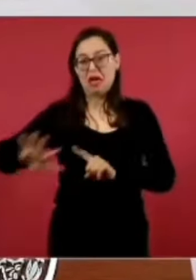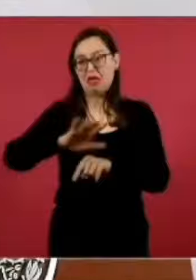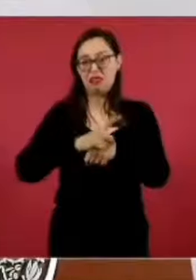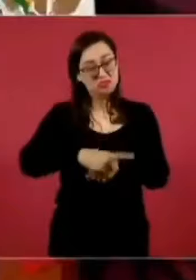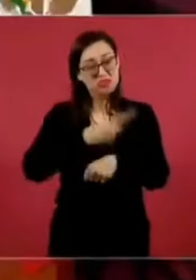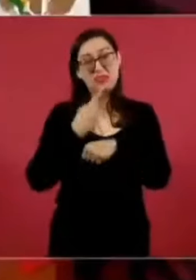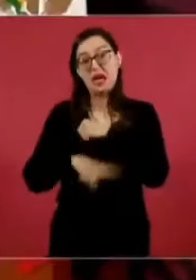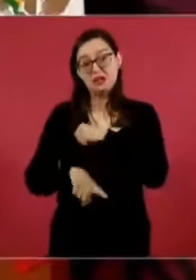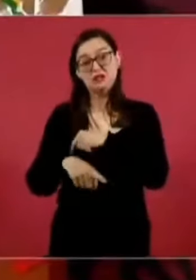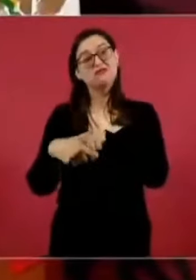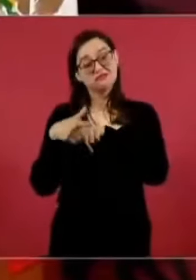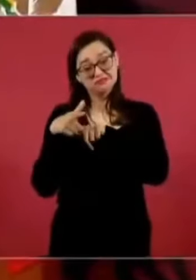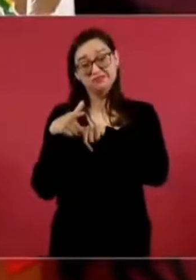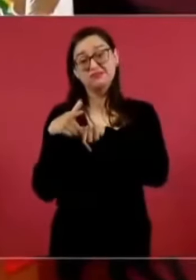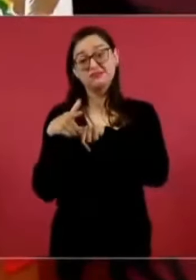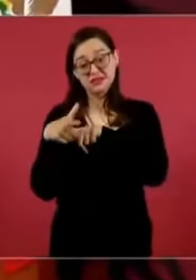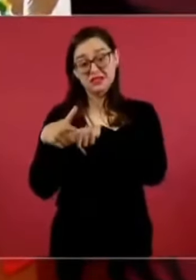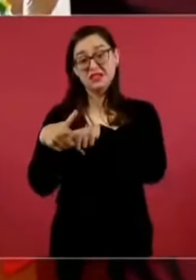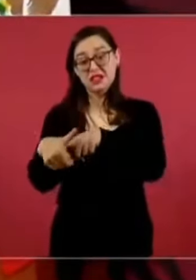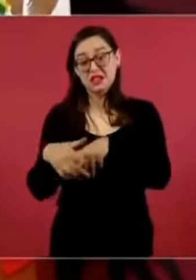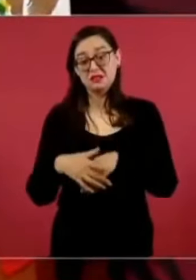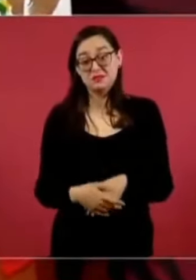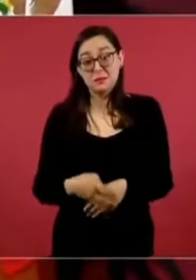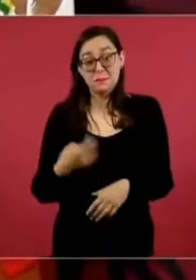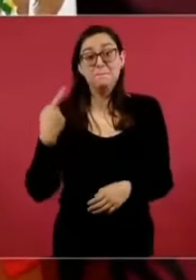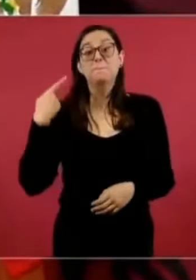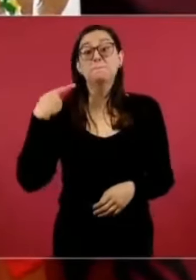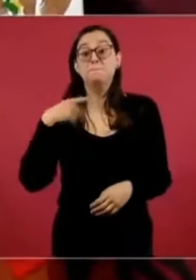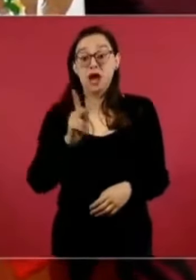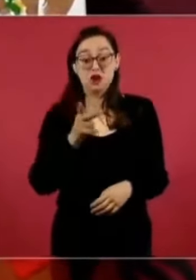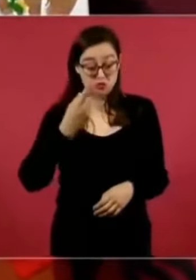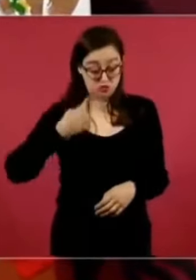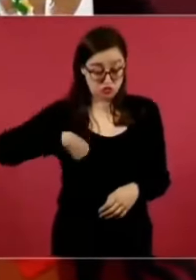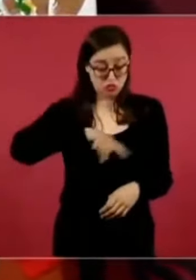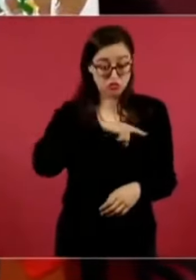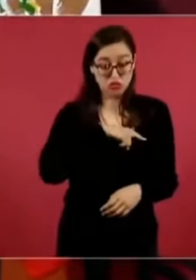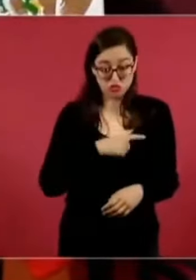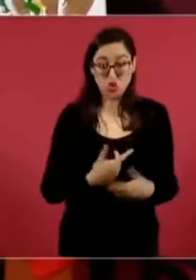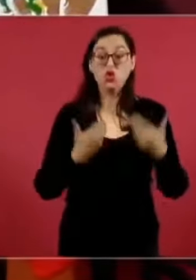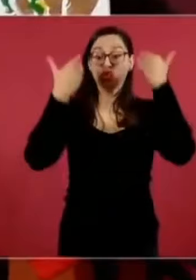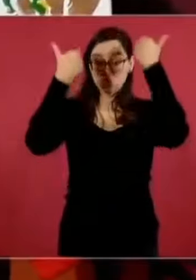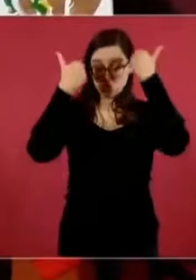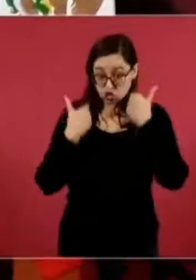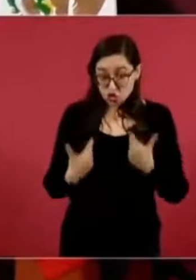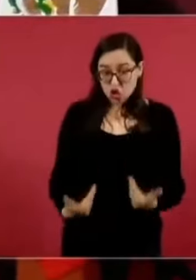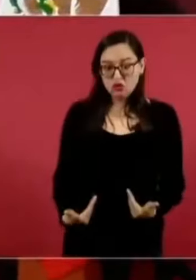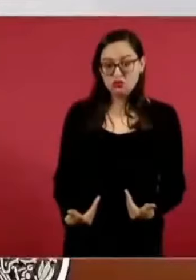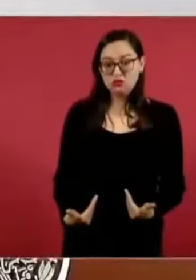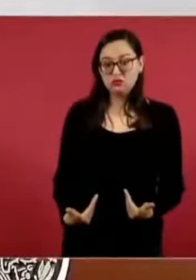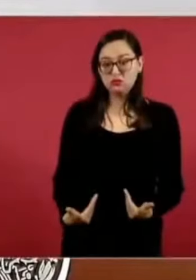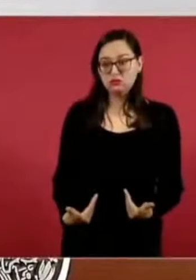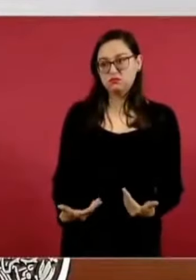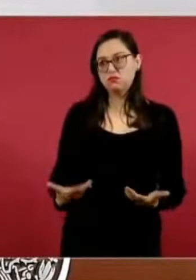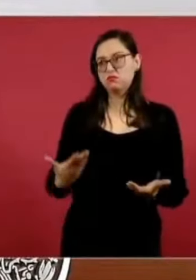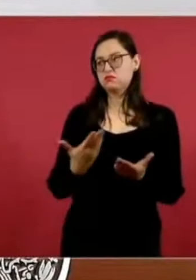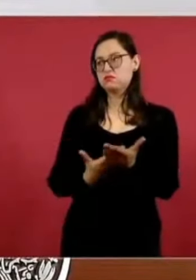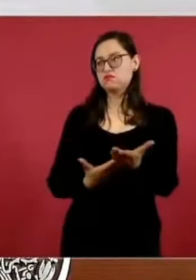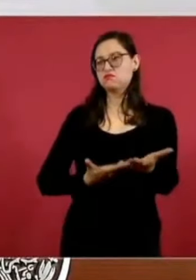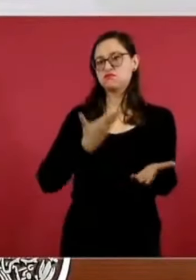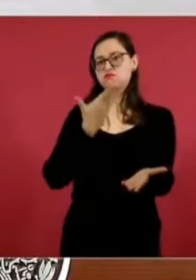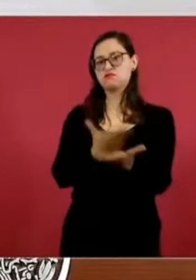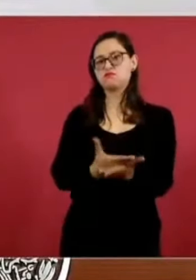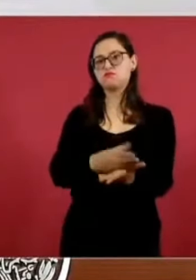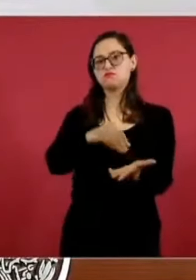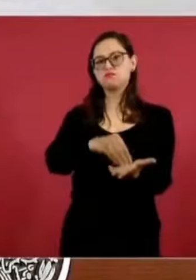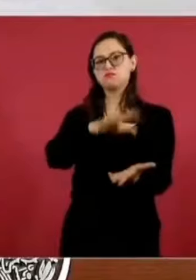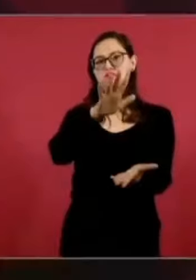aquí personalizo, en mi caso dejo constancia de que